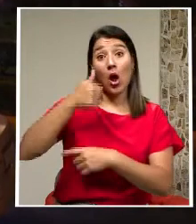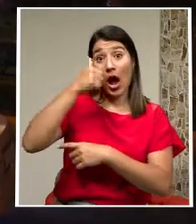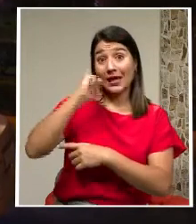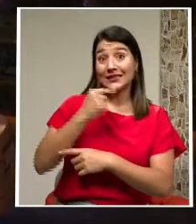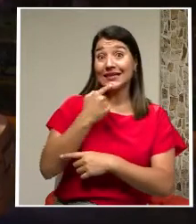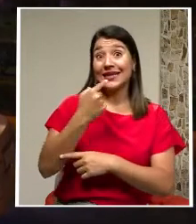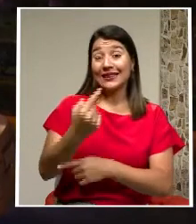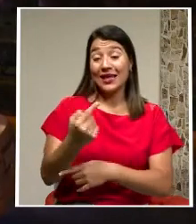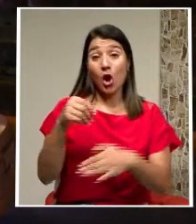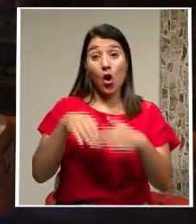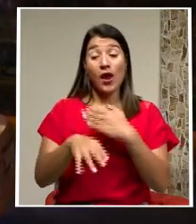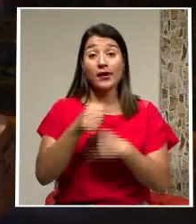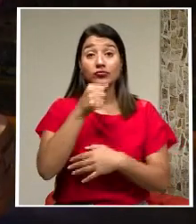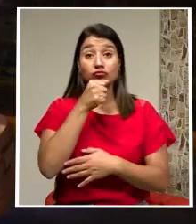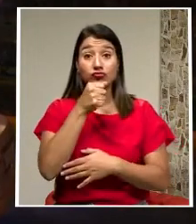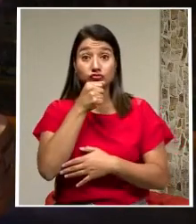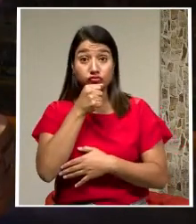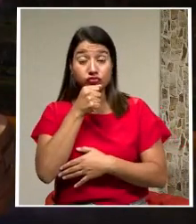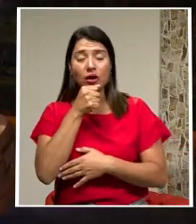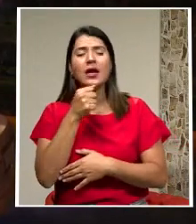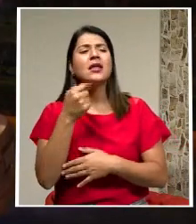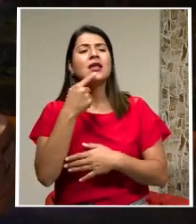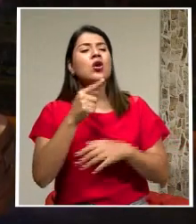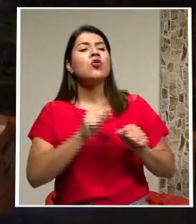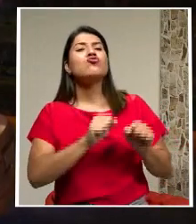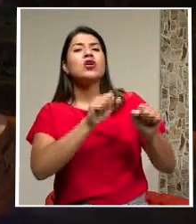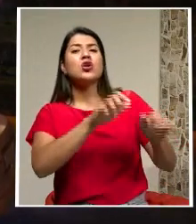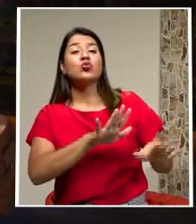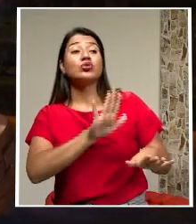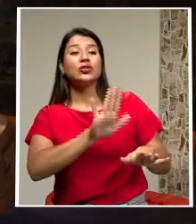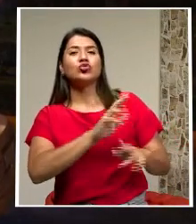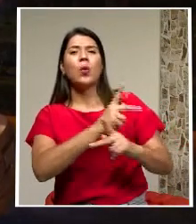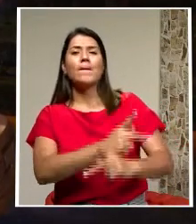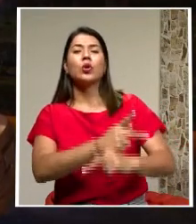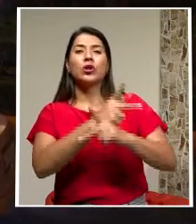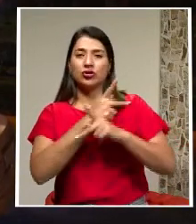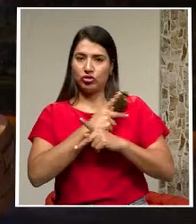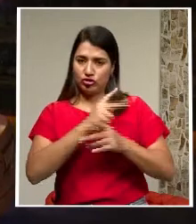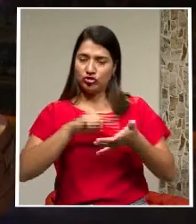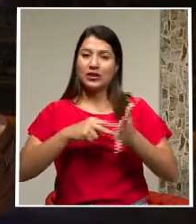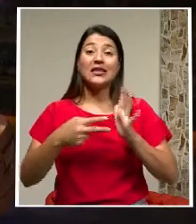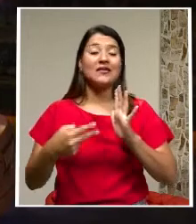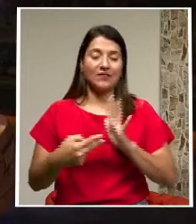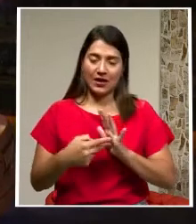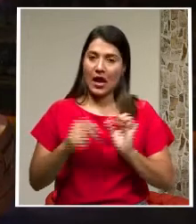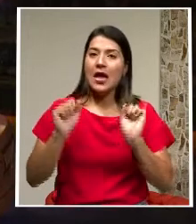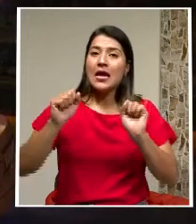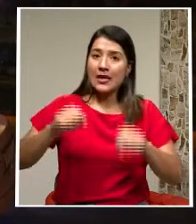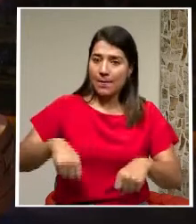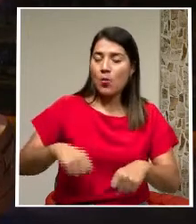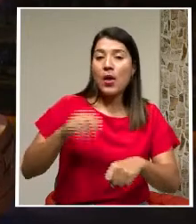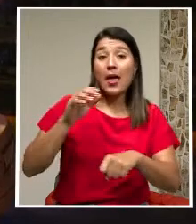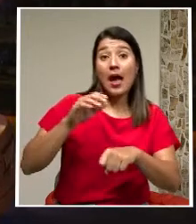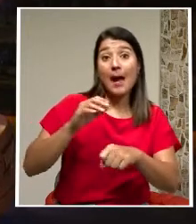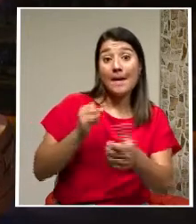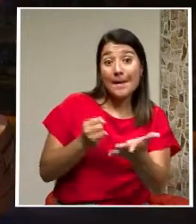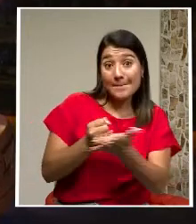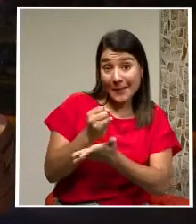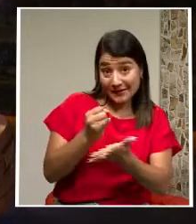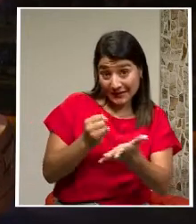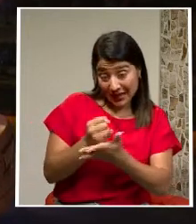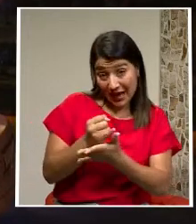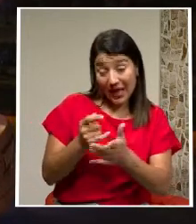conferencia de prensa que renunciaba a su inmunidad parlamentaria lo cual también permite que se agilice la